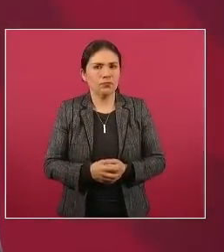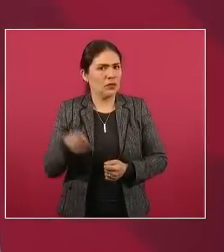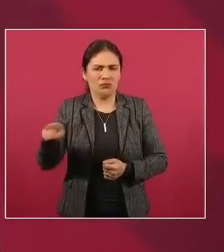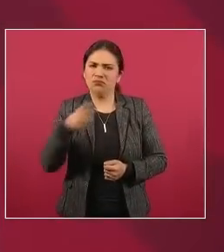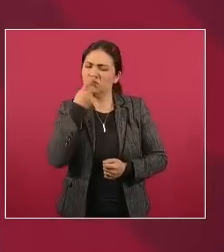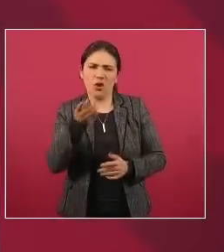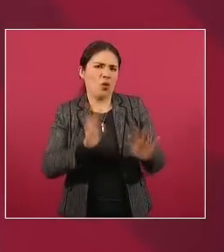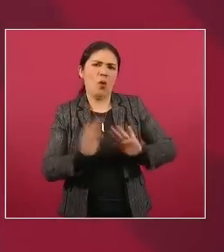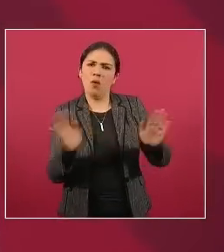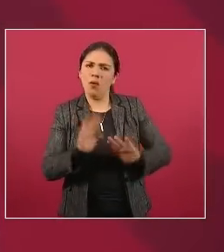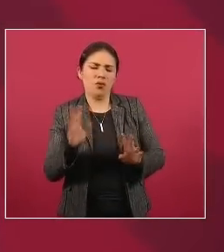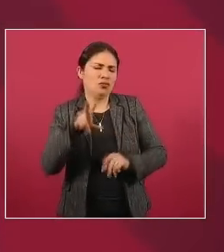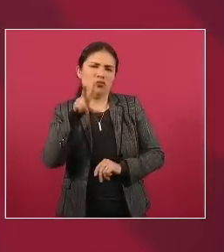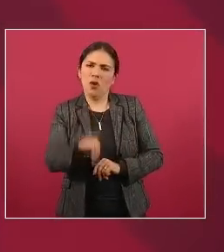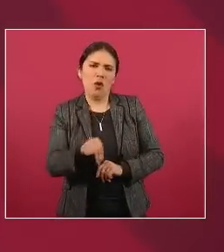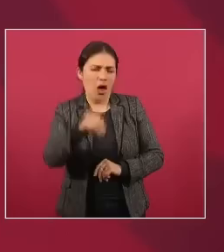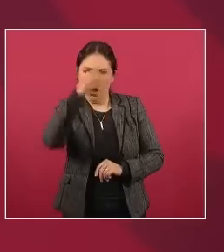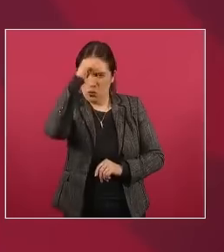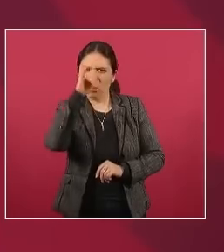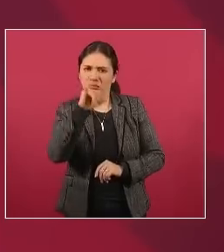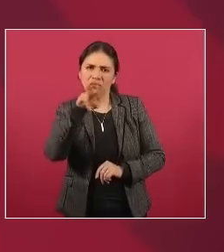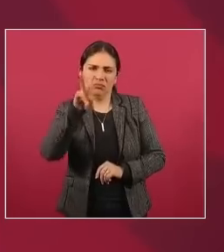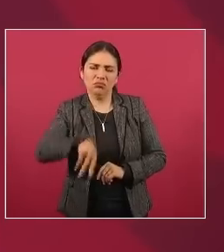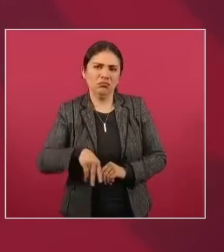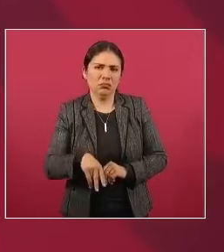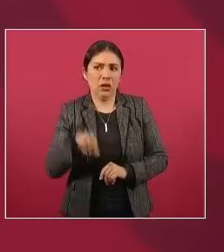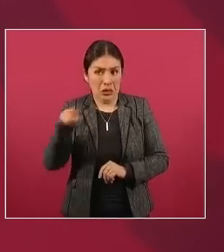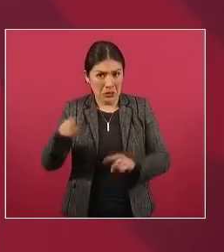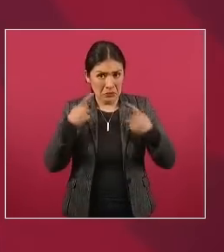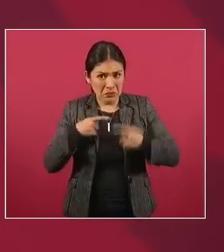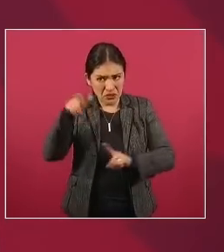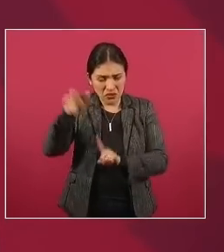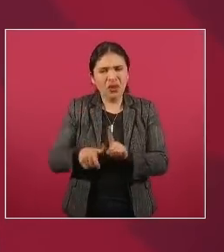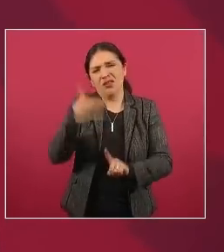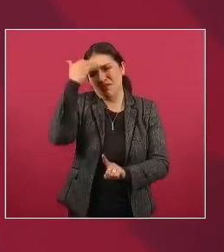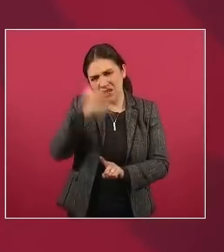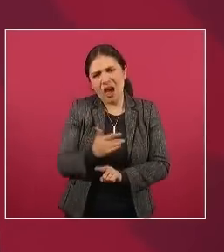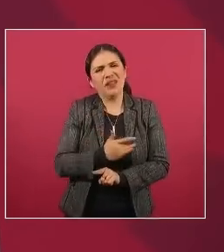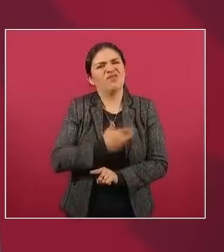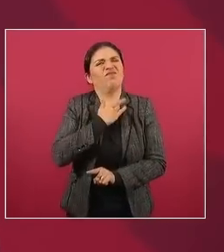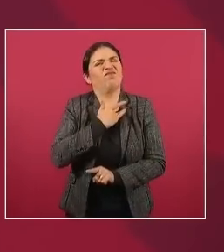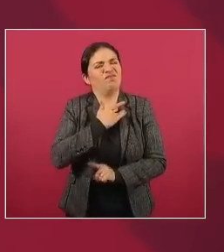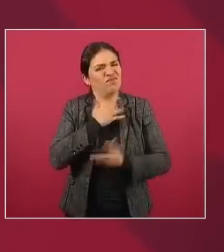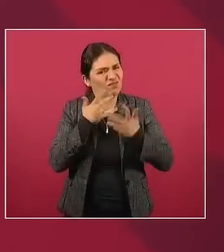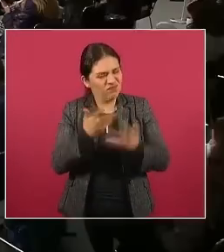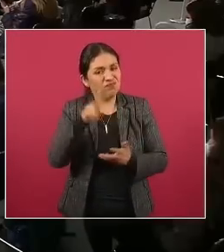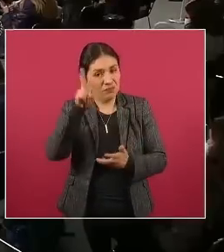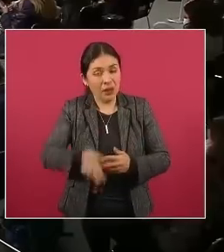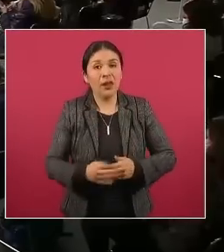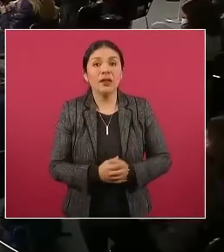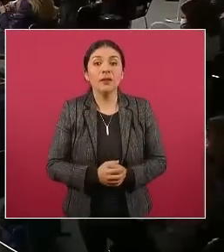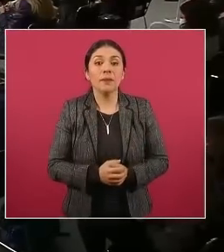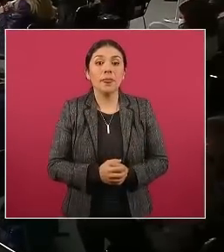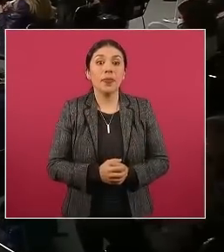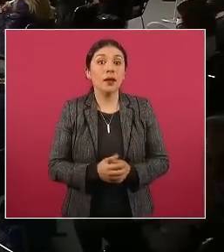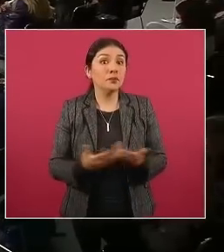ni perdón ni olvido y los guachos son lo más asqueroso que ha parido México